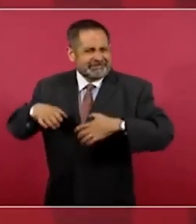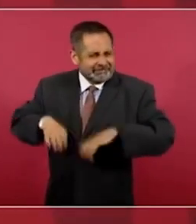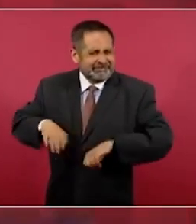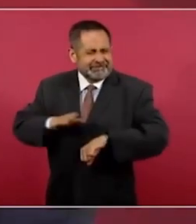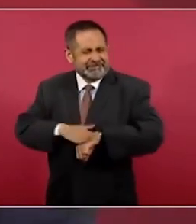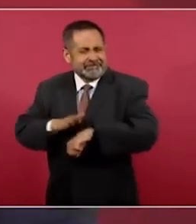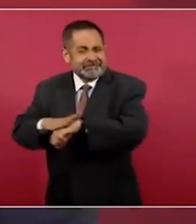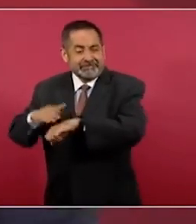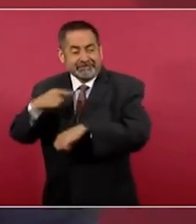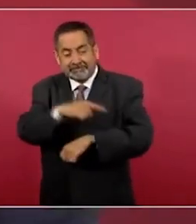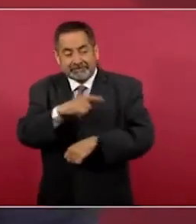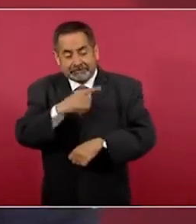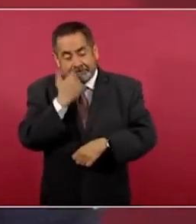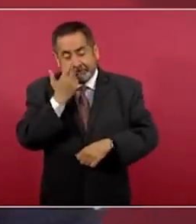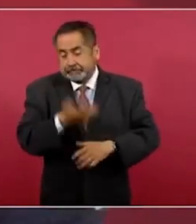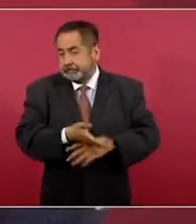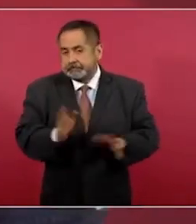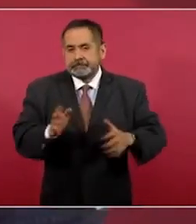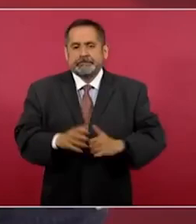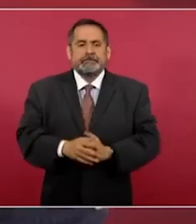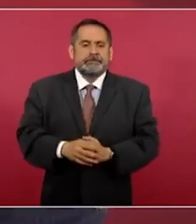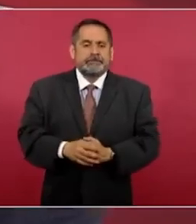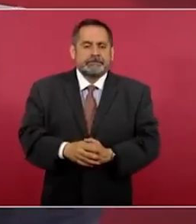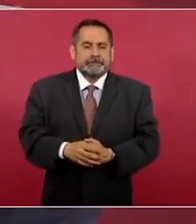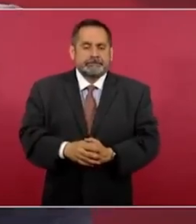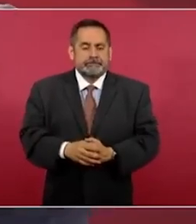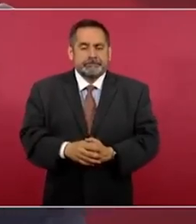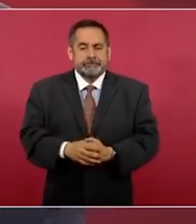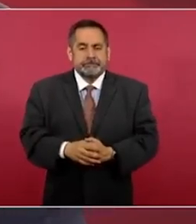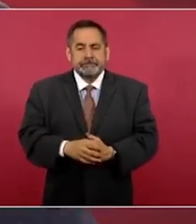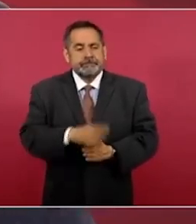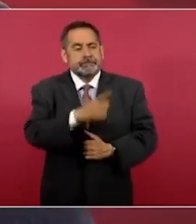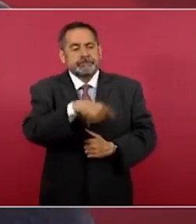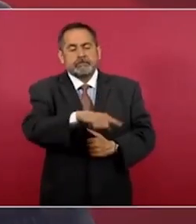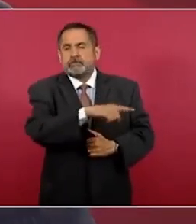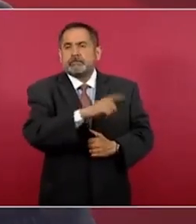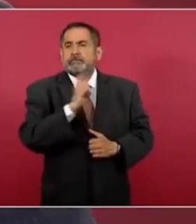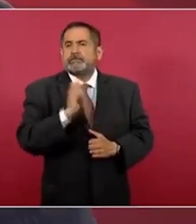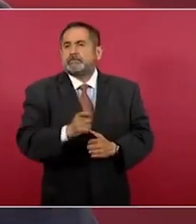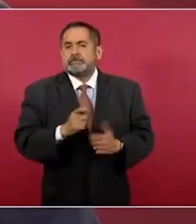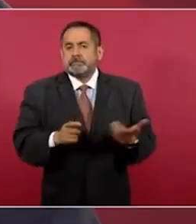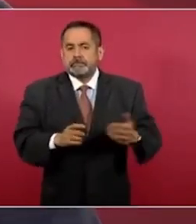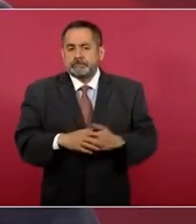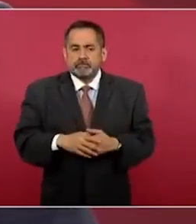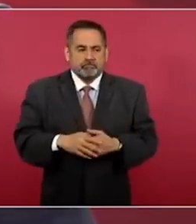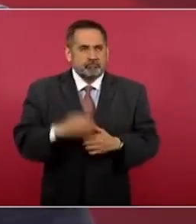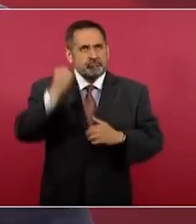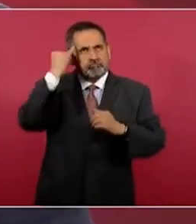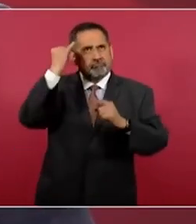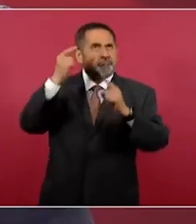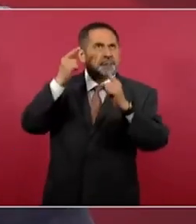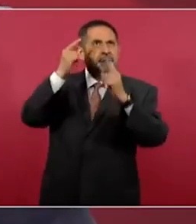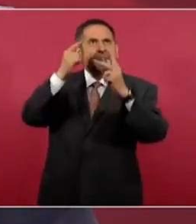no tienen ideología,